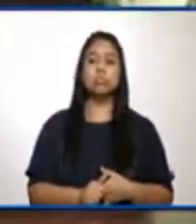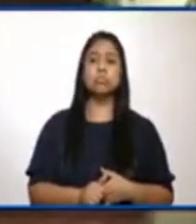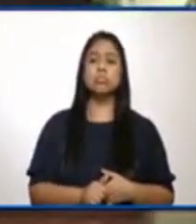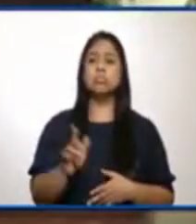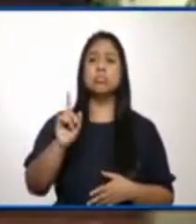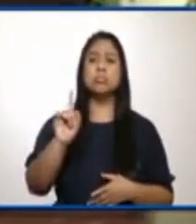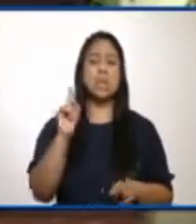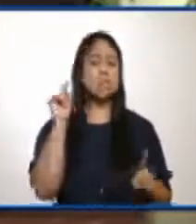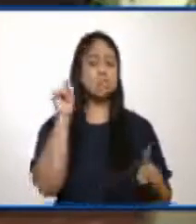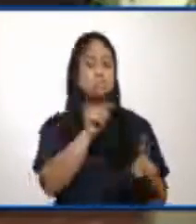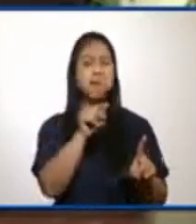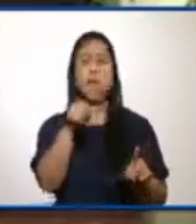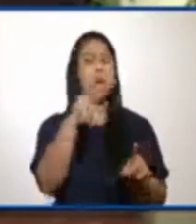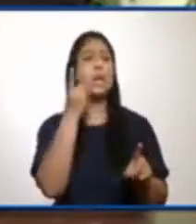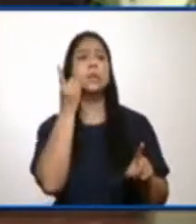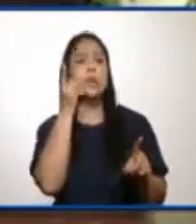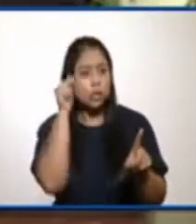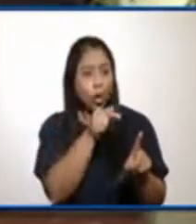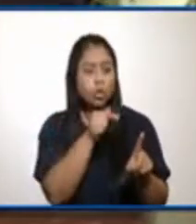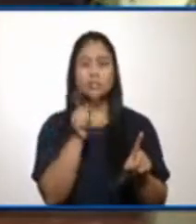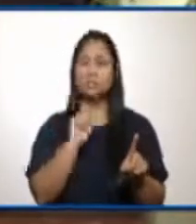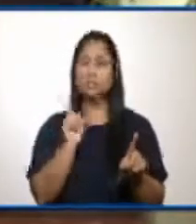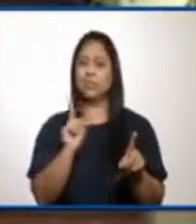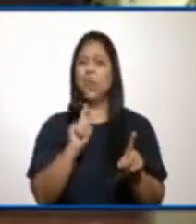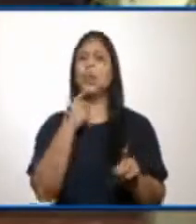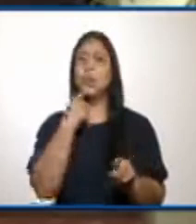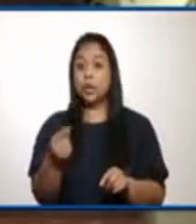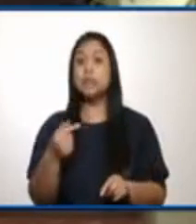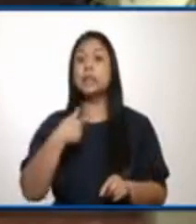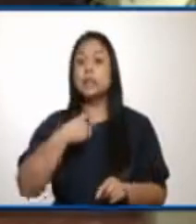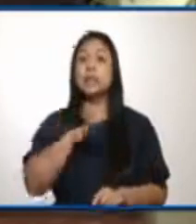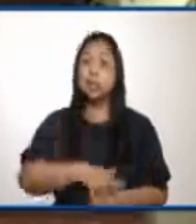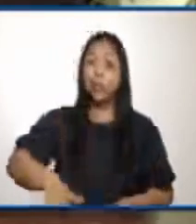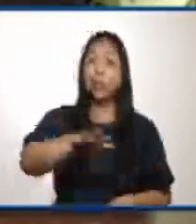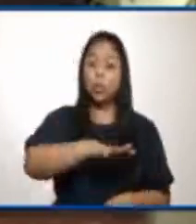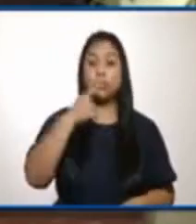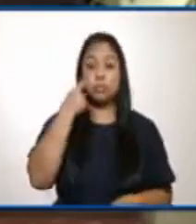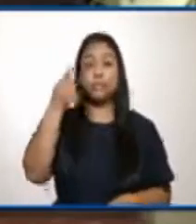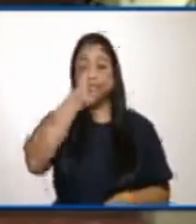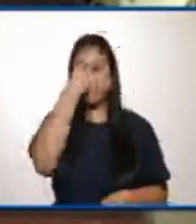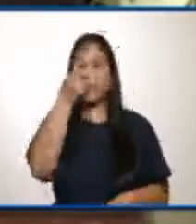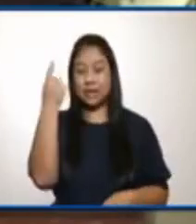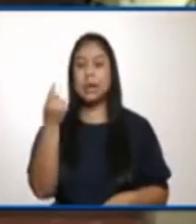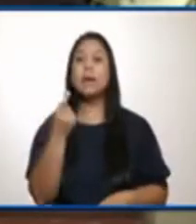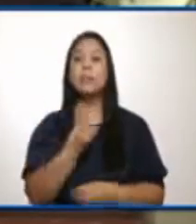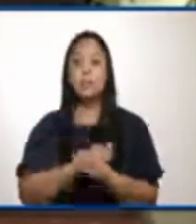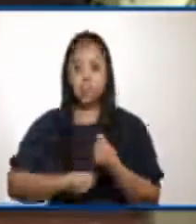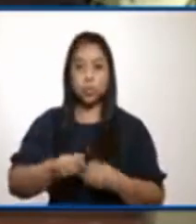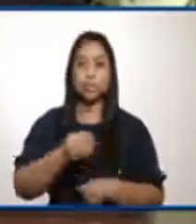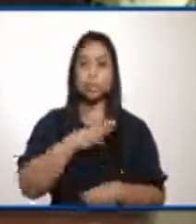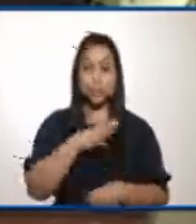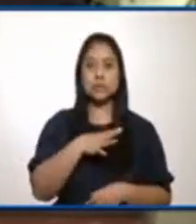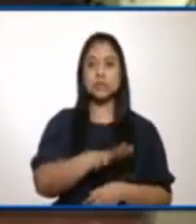específicamente sobre el director del San Juan de Dios. Dije que estamos trabajando sobre la productividad que